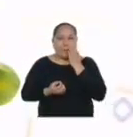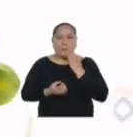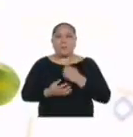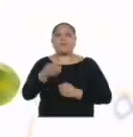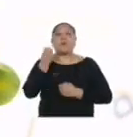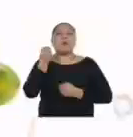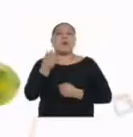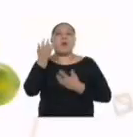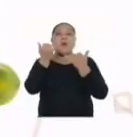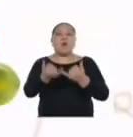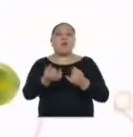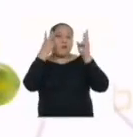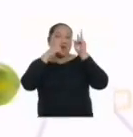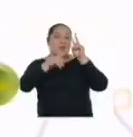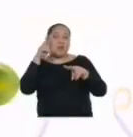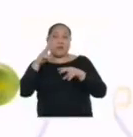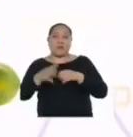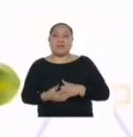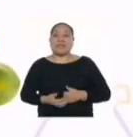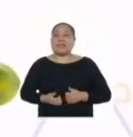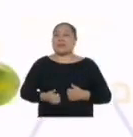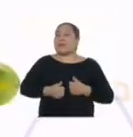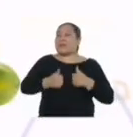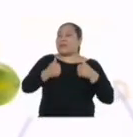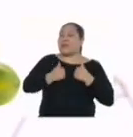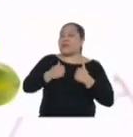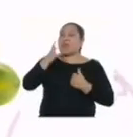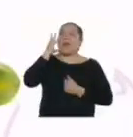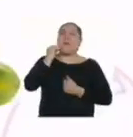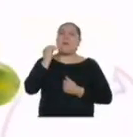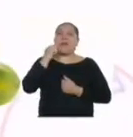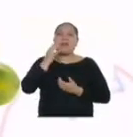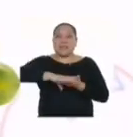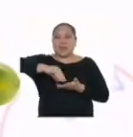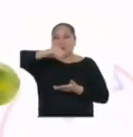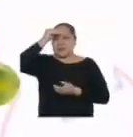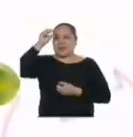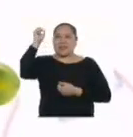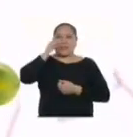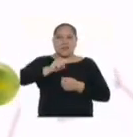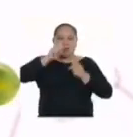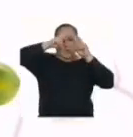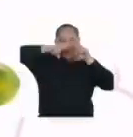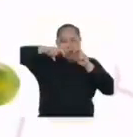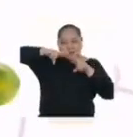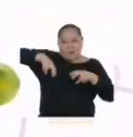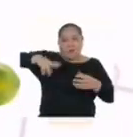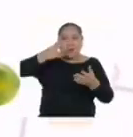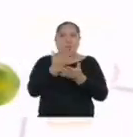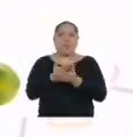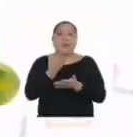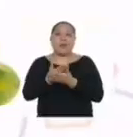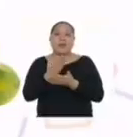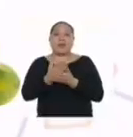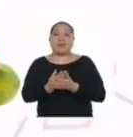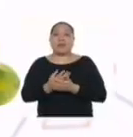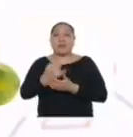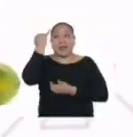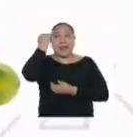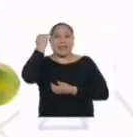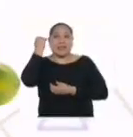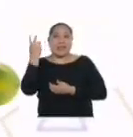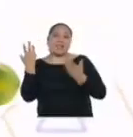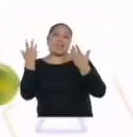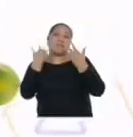Porque hoy viviremos una experiencia de aprendizaje. Así es, una indagación para validar si nuestras creencias